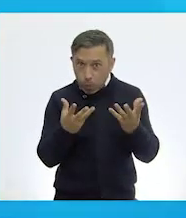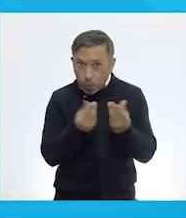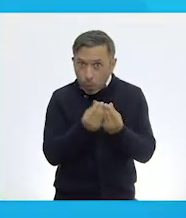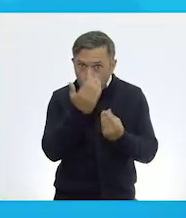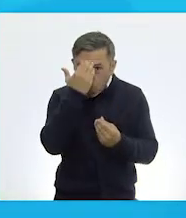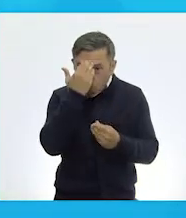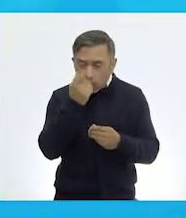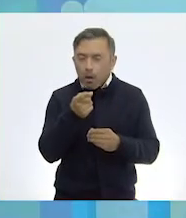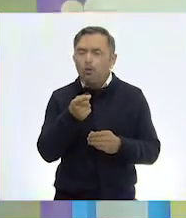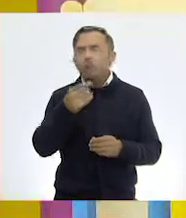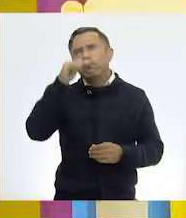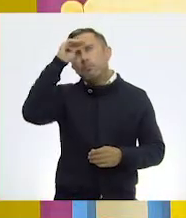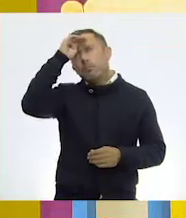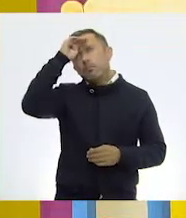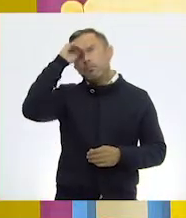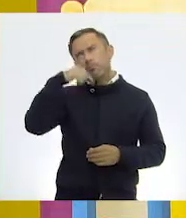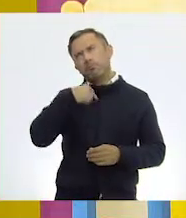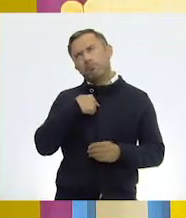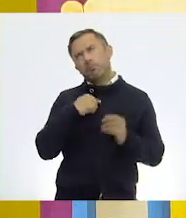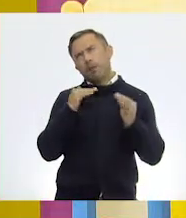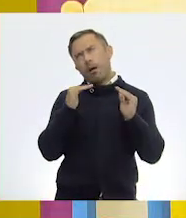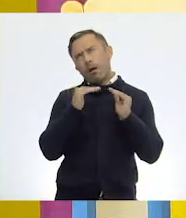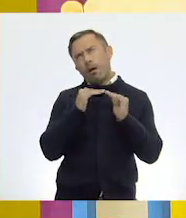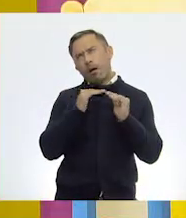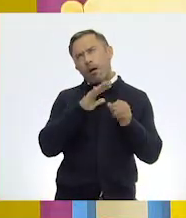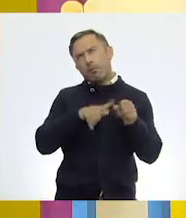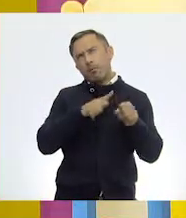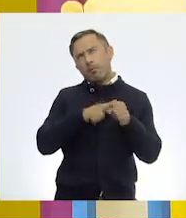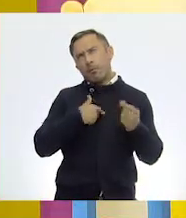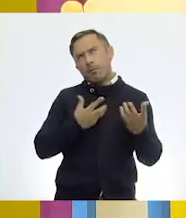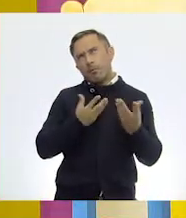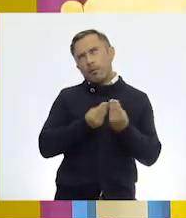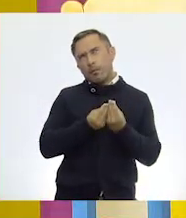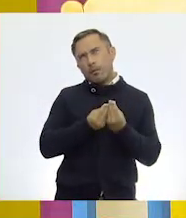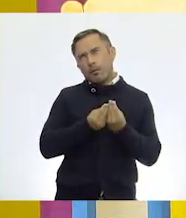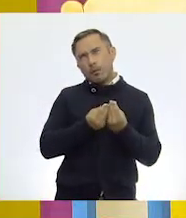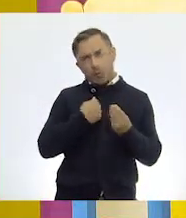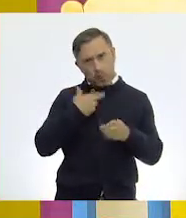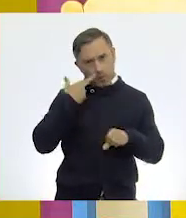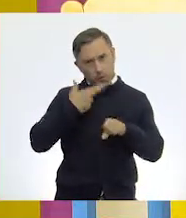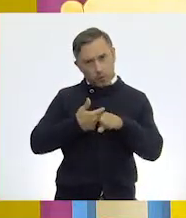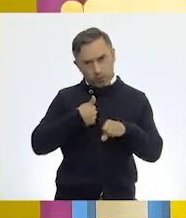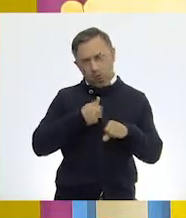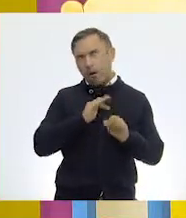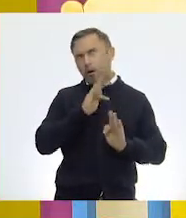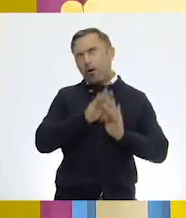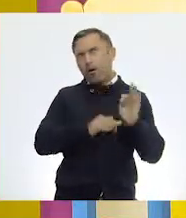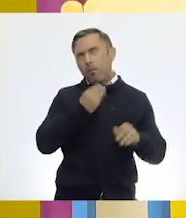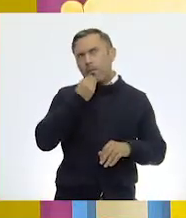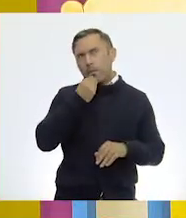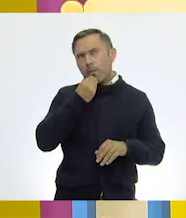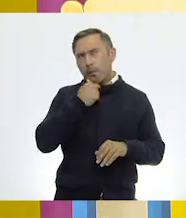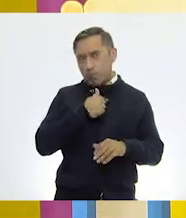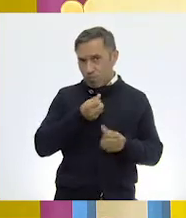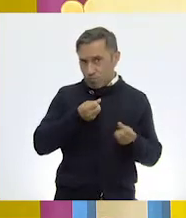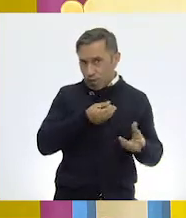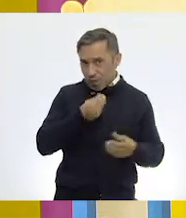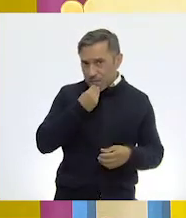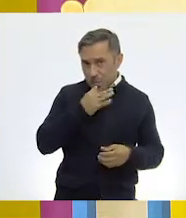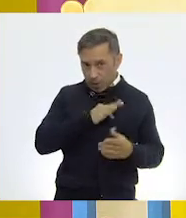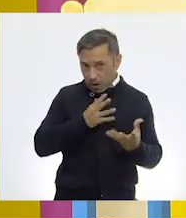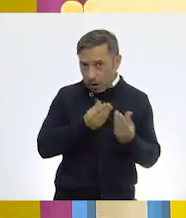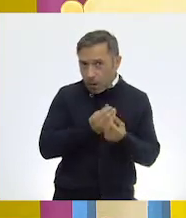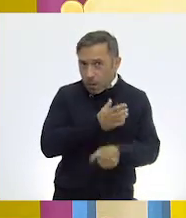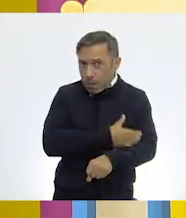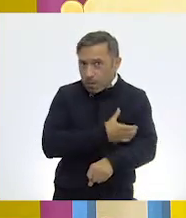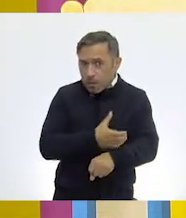¿Tengo animales domésticos en casa? ¿Están a cargo de mí? ¿Puedo alimentarlos? ¿Son animales de compañía? ¿Puedo hacer